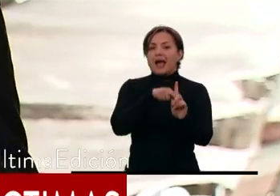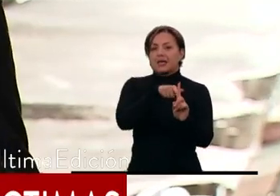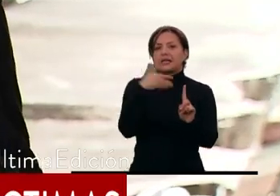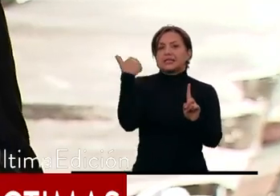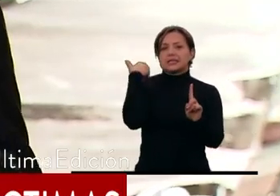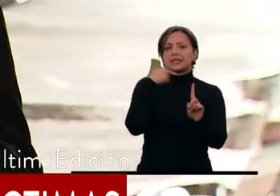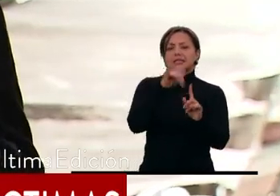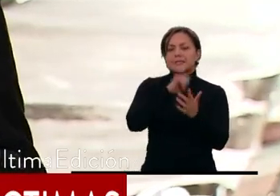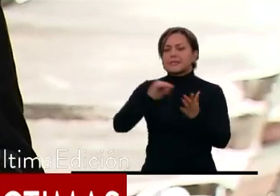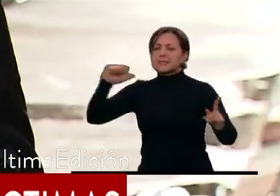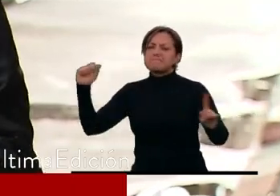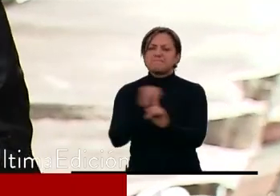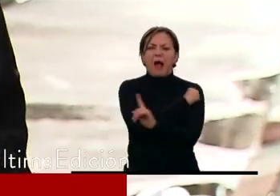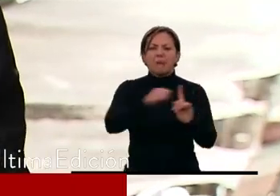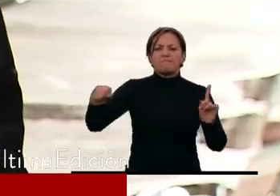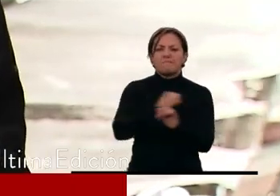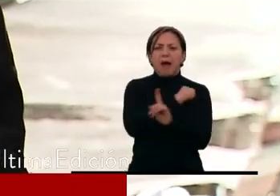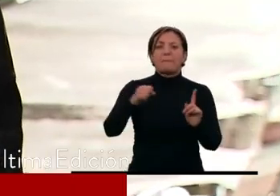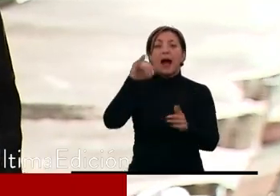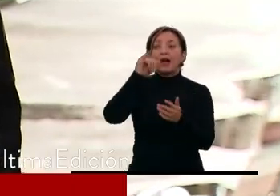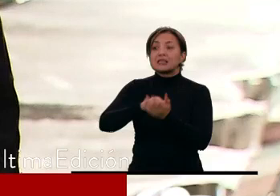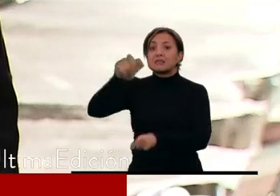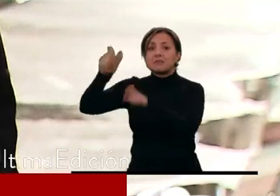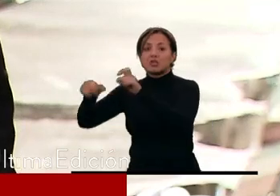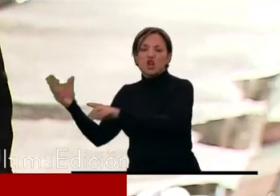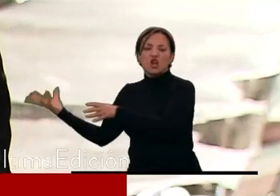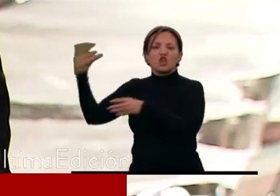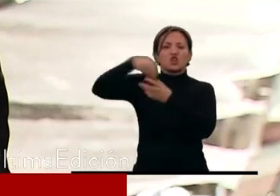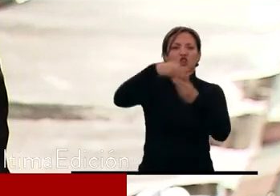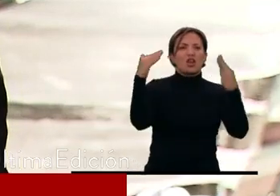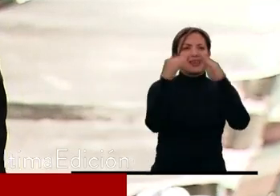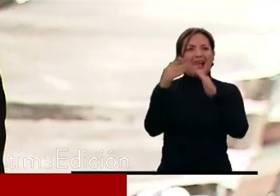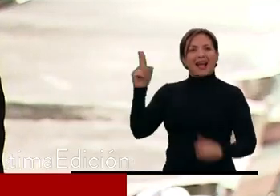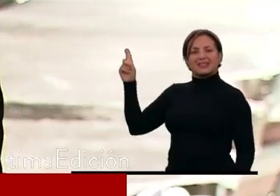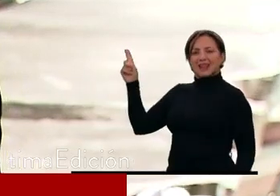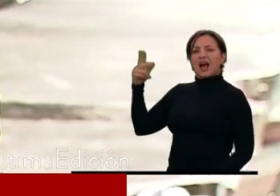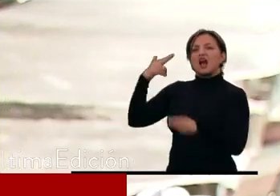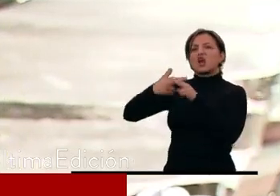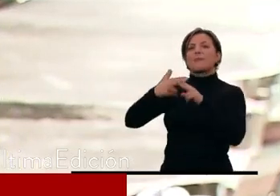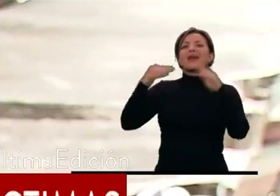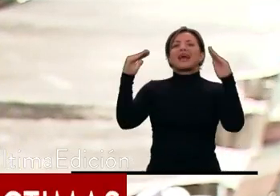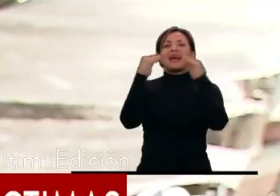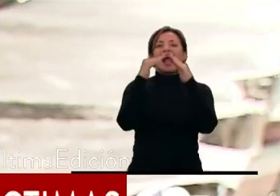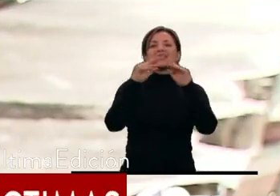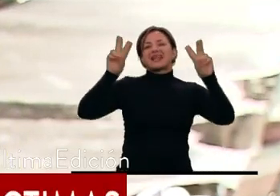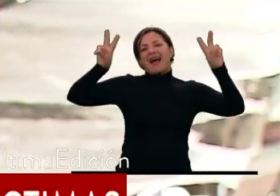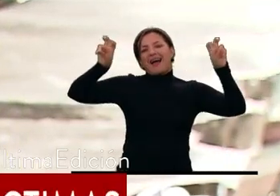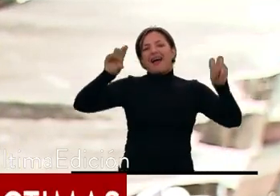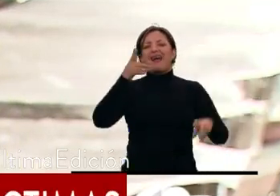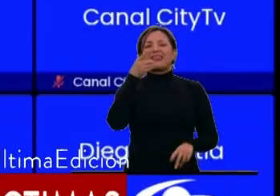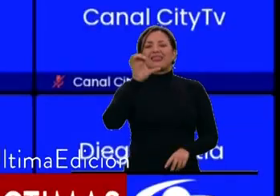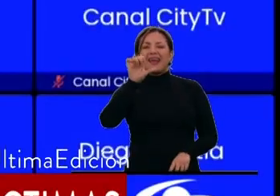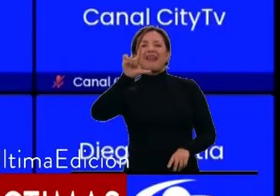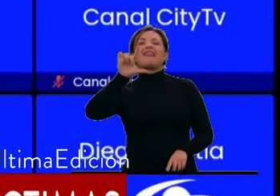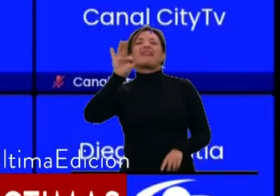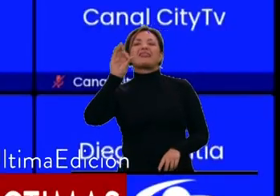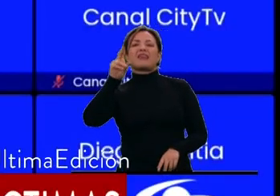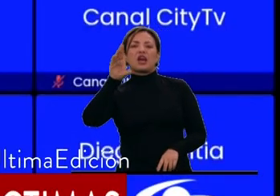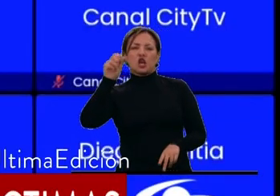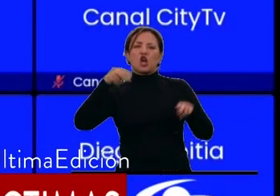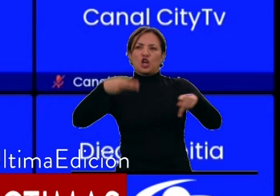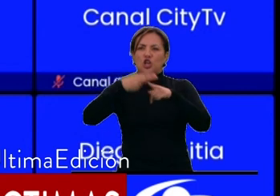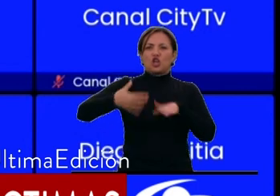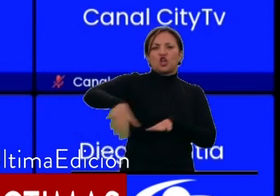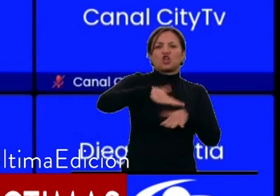torturar a las personas que traían a esta casa, denominada la Casa del Terror, aquí en la localidad de Kennedy. Procedieron a